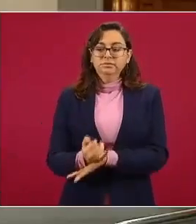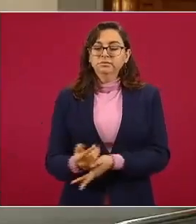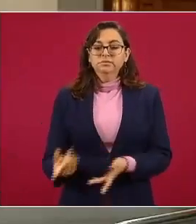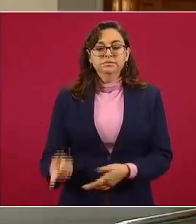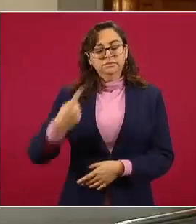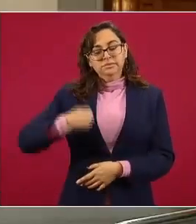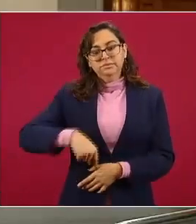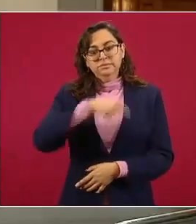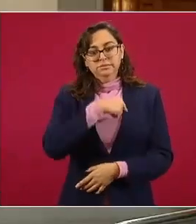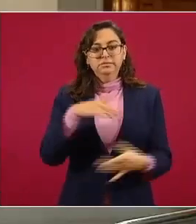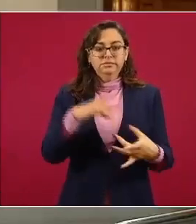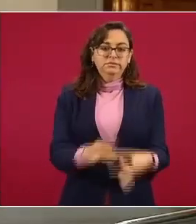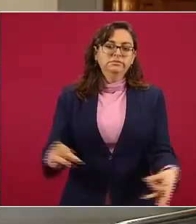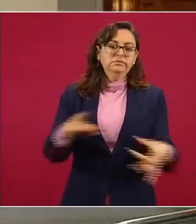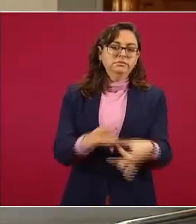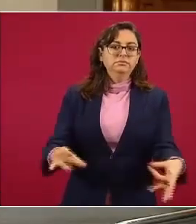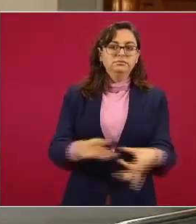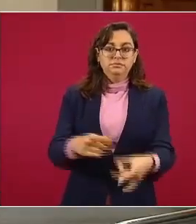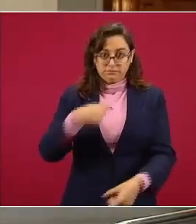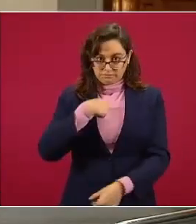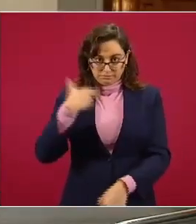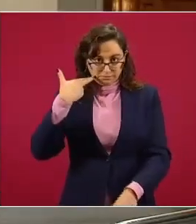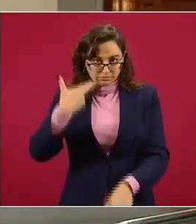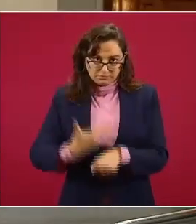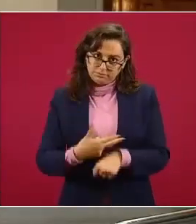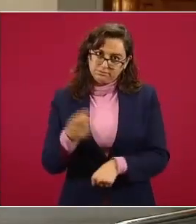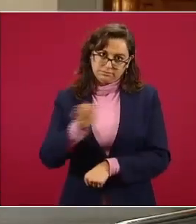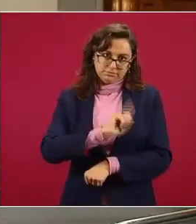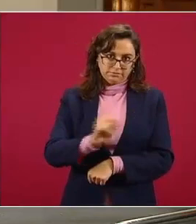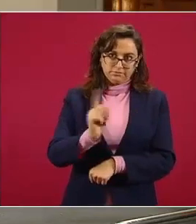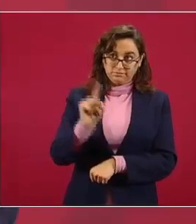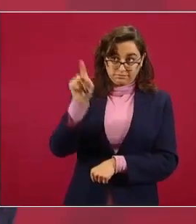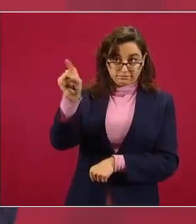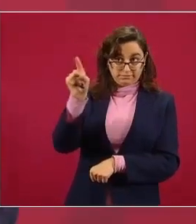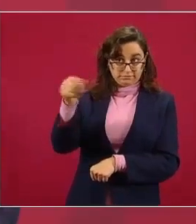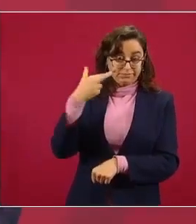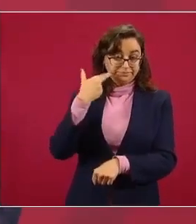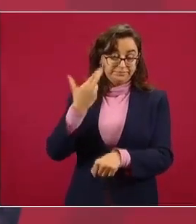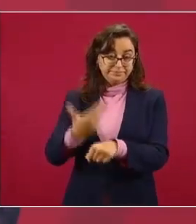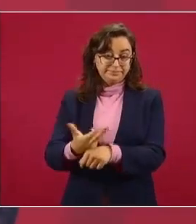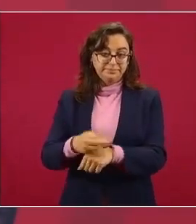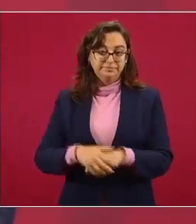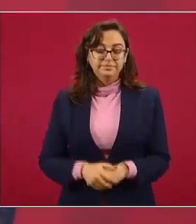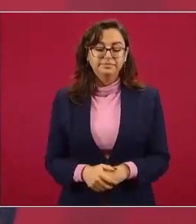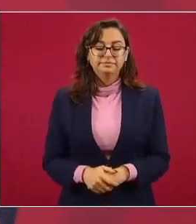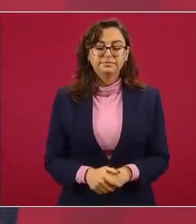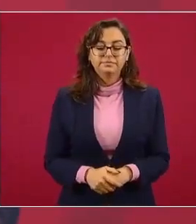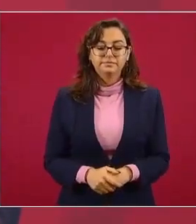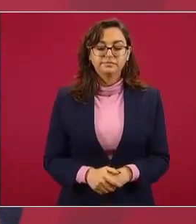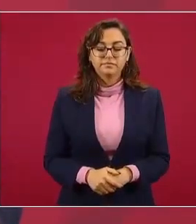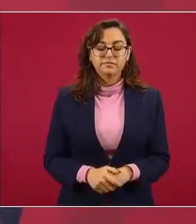de lo que no nos corresponde si este